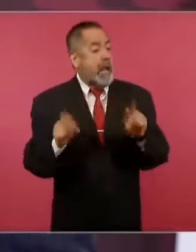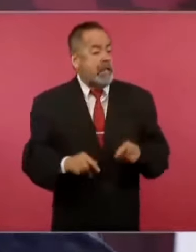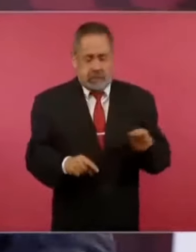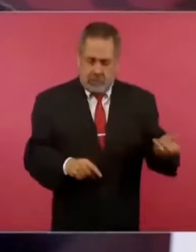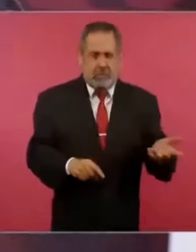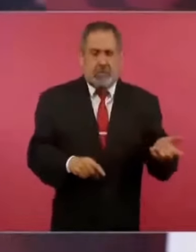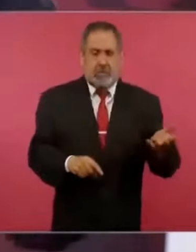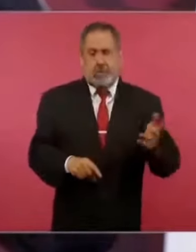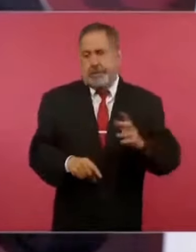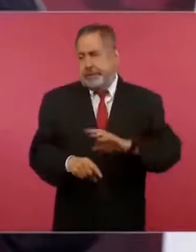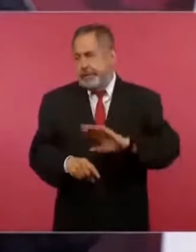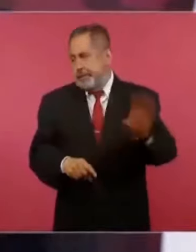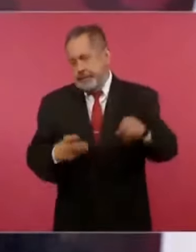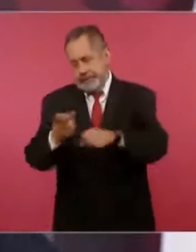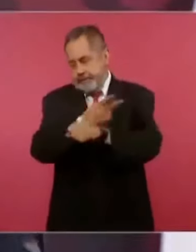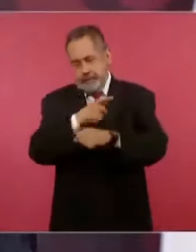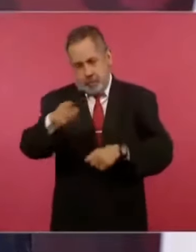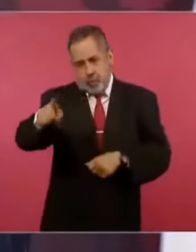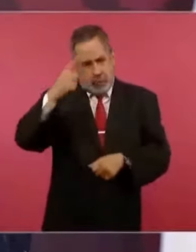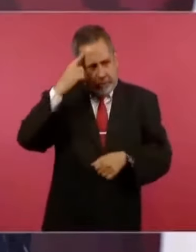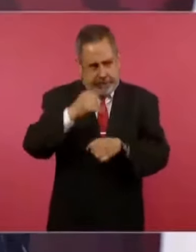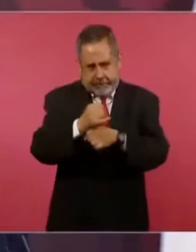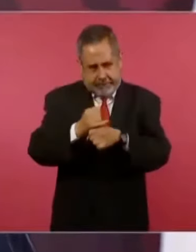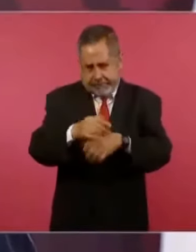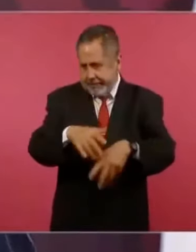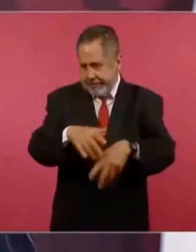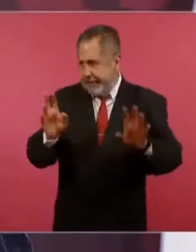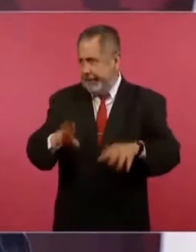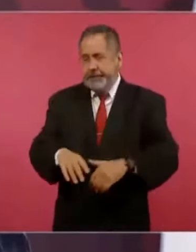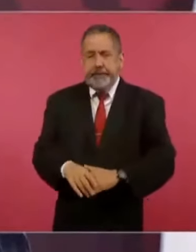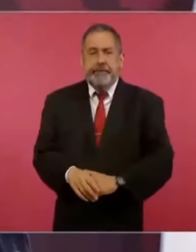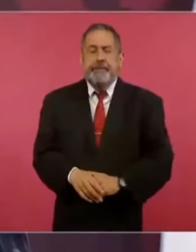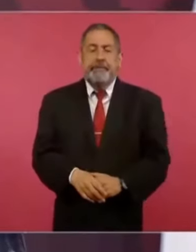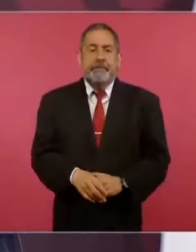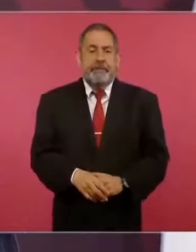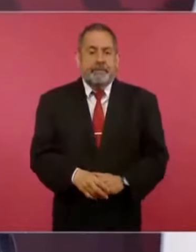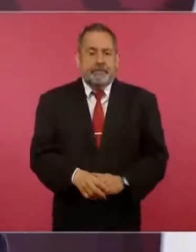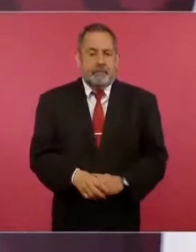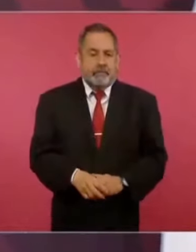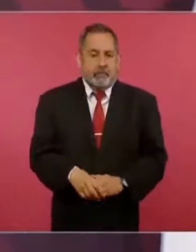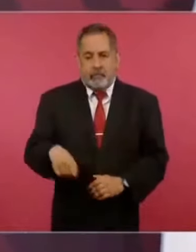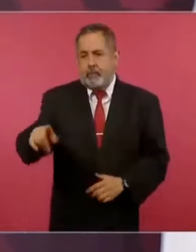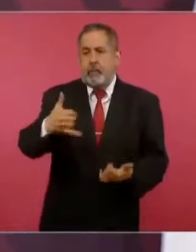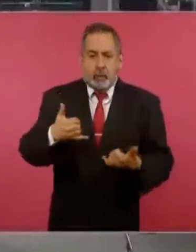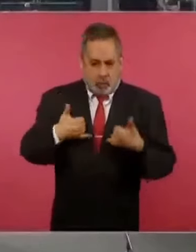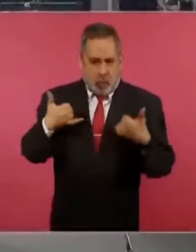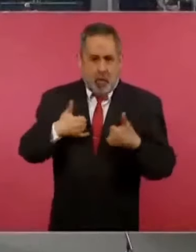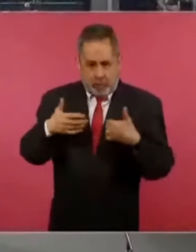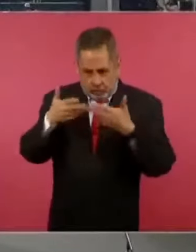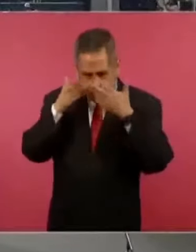pero eso ya se los dejo a ustedes de tarea y a los jóvenes. Gracias.